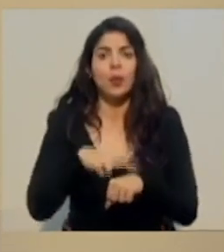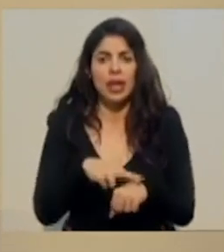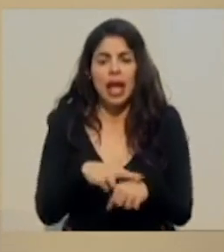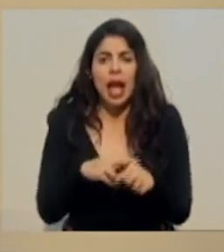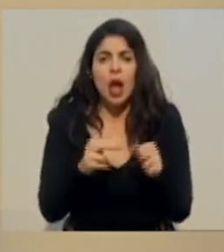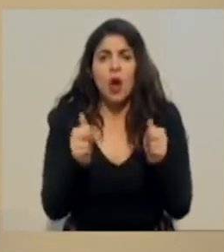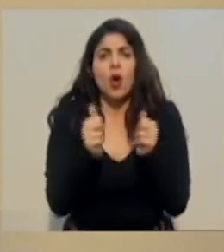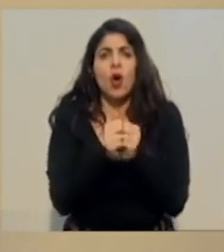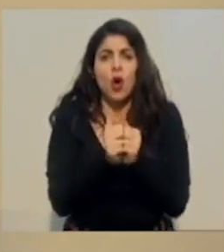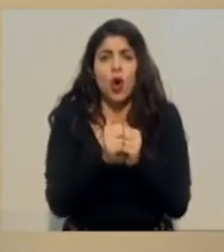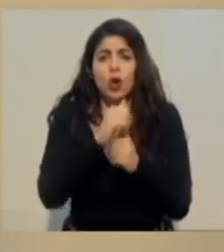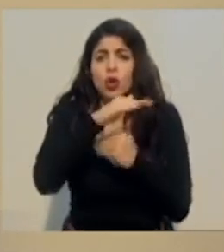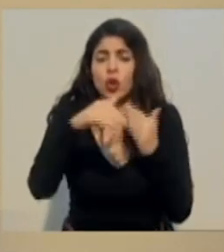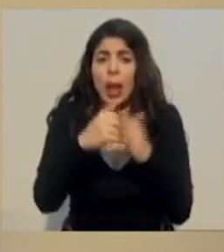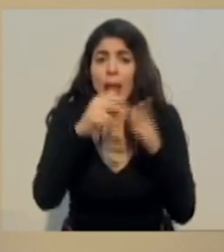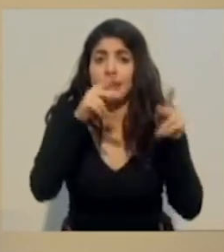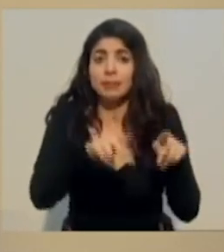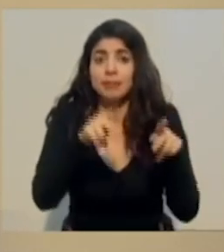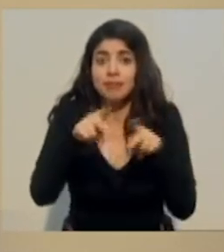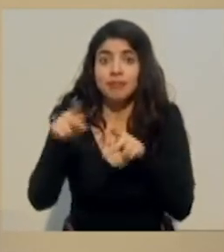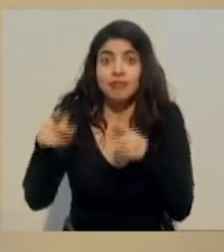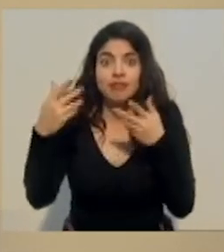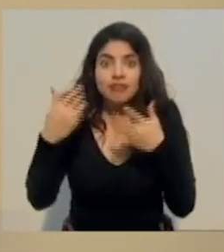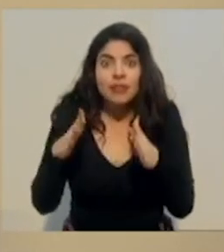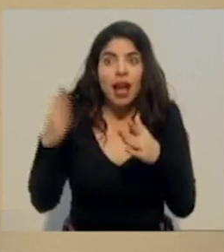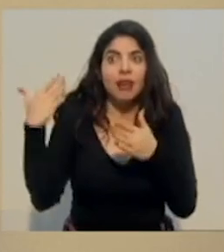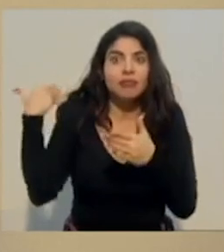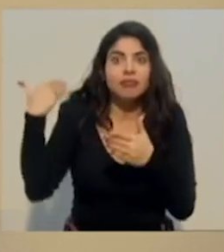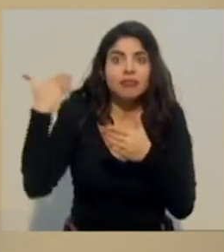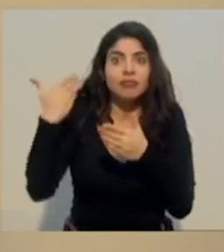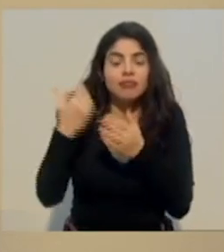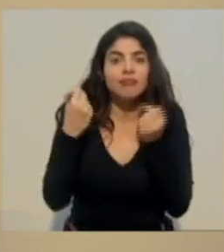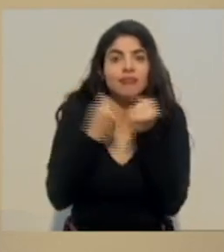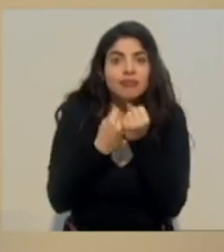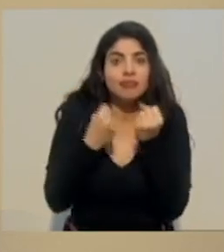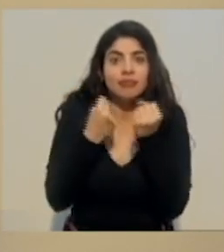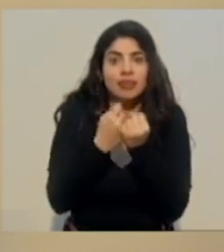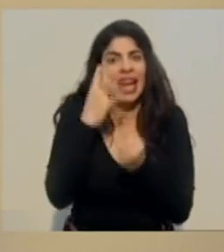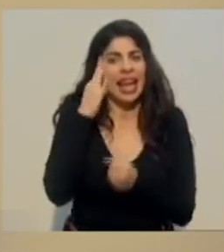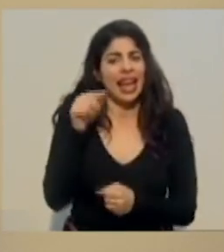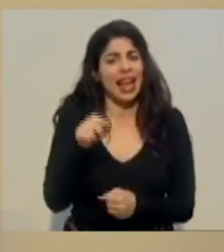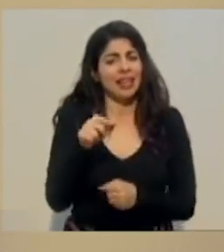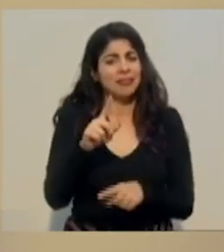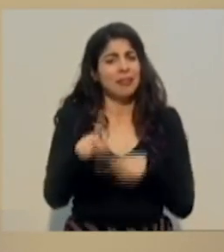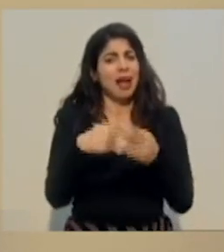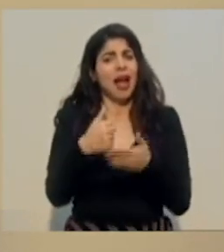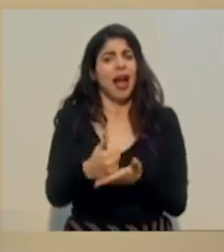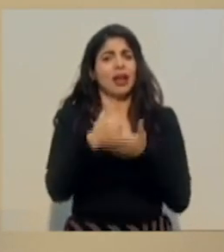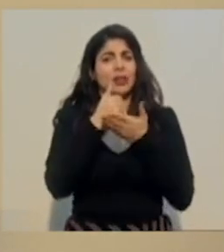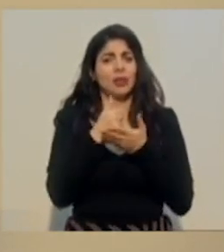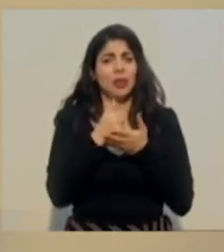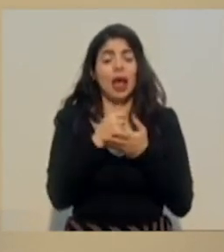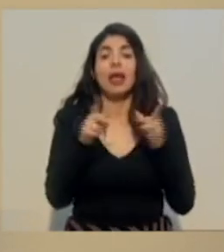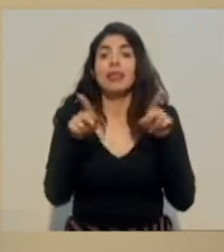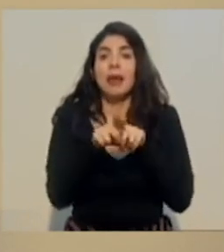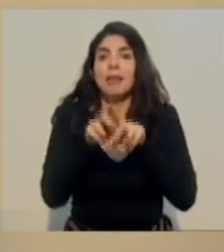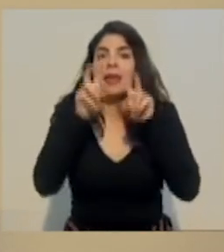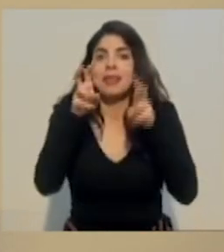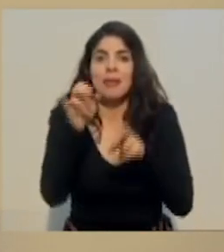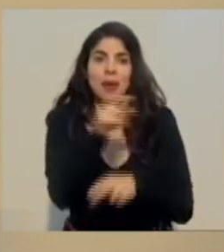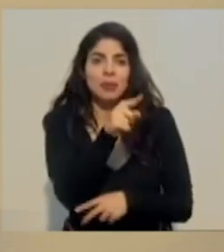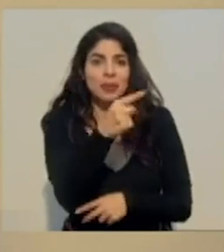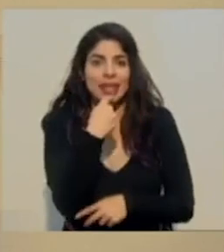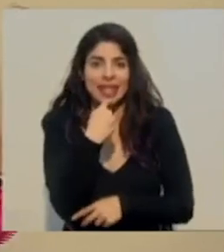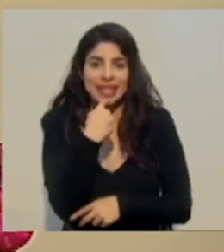junto con todas las personas que han contribuido, pensamos que esto nos va a ayudar incluso a temas como los que usted plantea